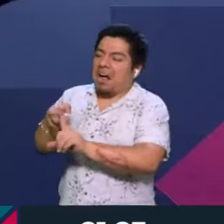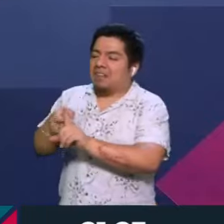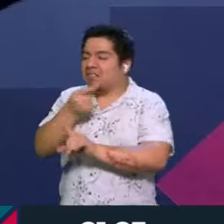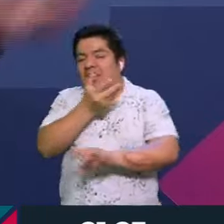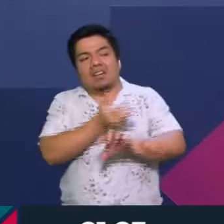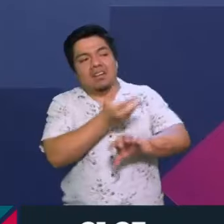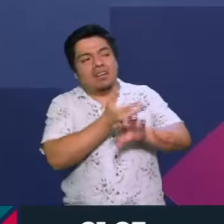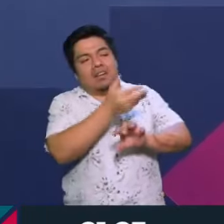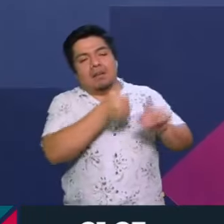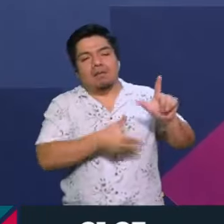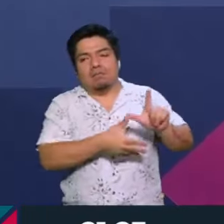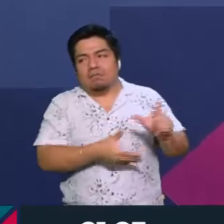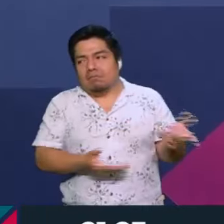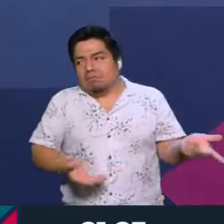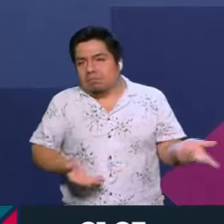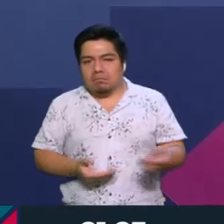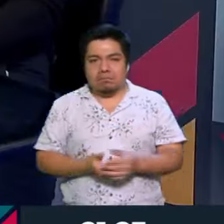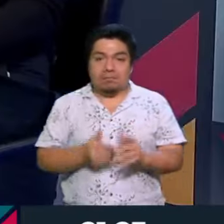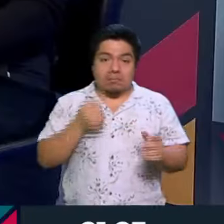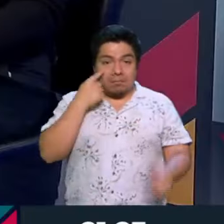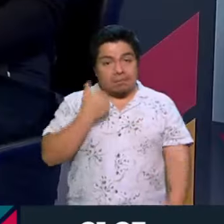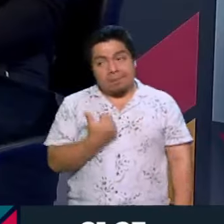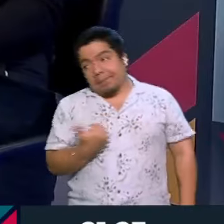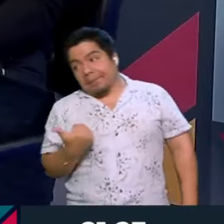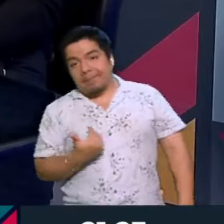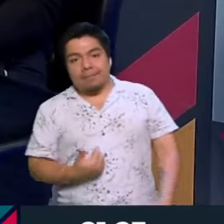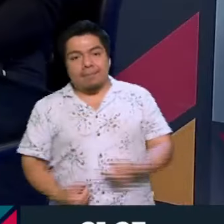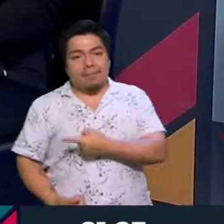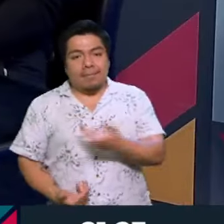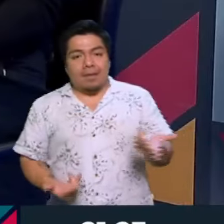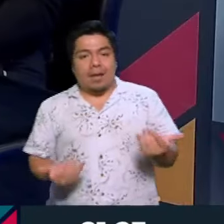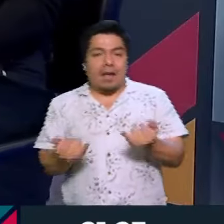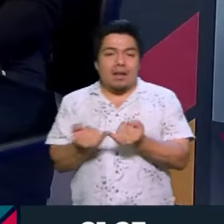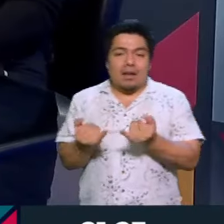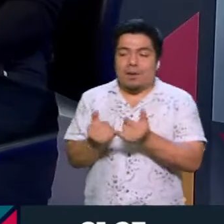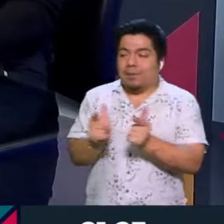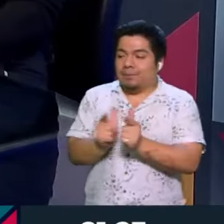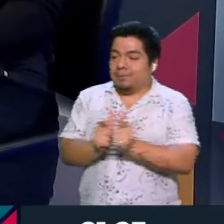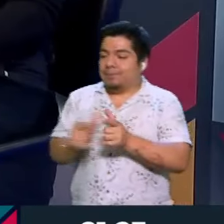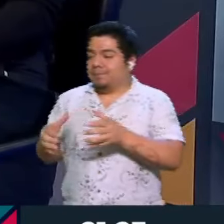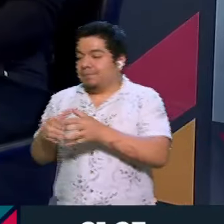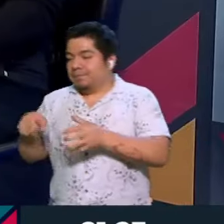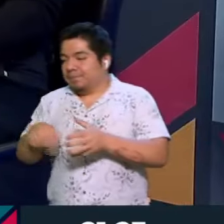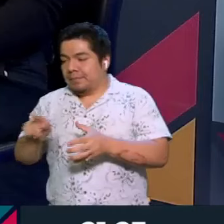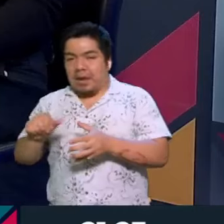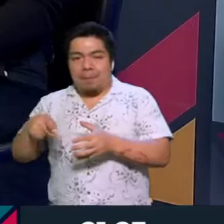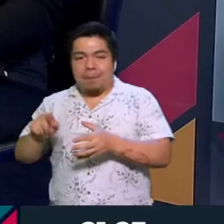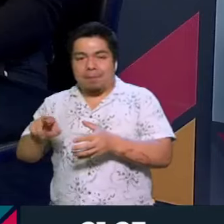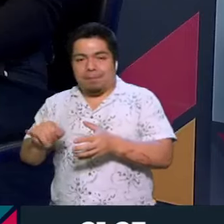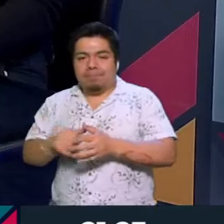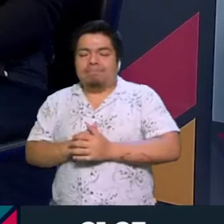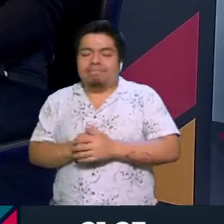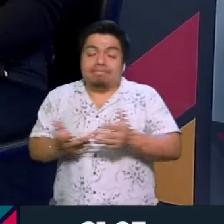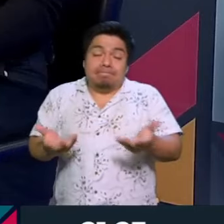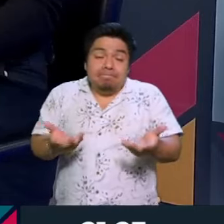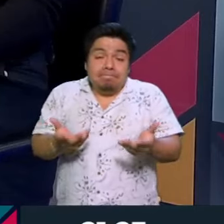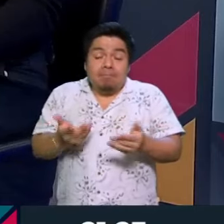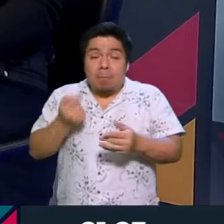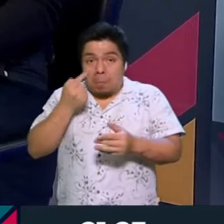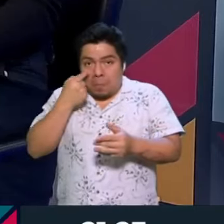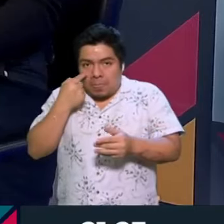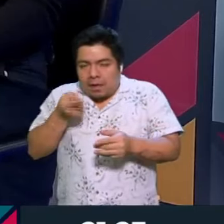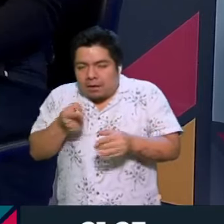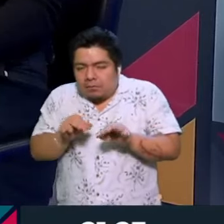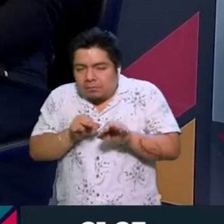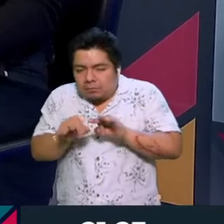¡Ay, pero ese es latino! Sí, pues no se vayan muy lejos, o sea, aquí están haciendo lo mismo. Entonces, el punto aquí es que creo que hay un trabajo